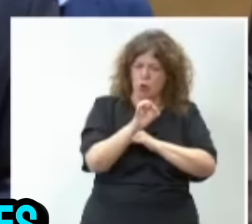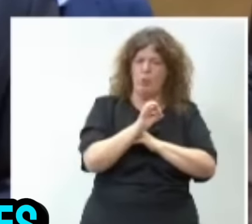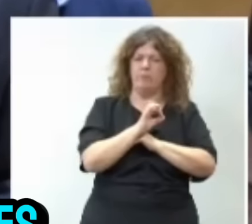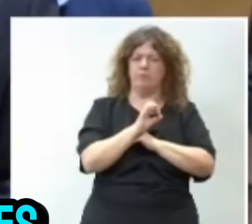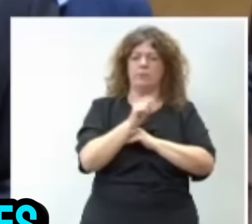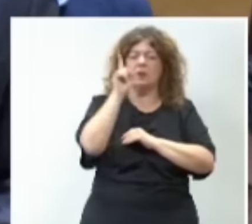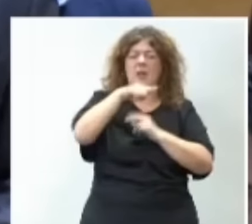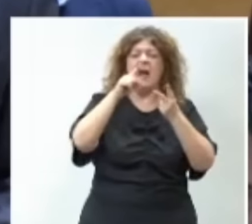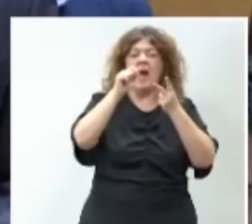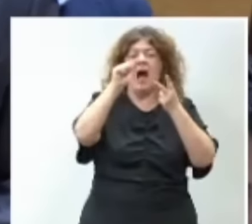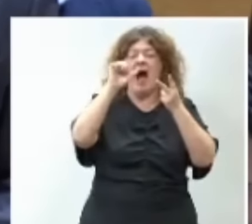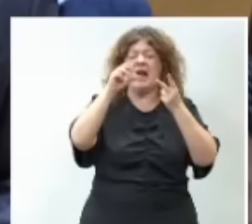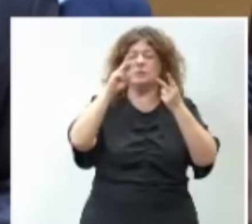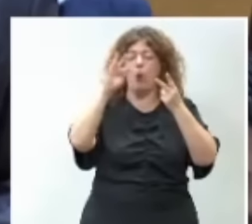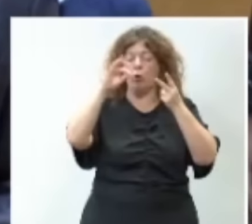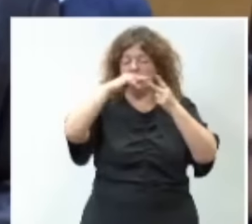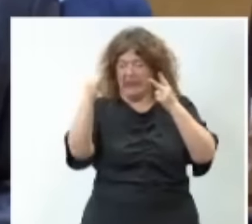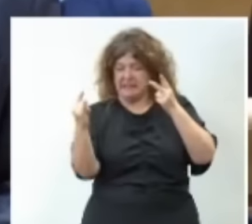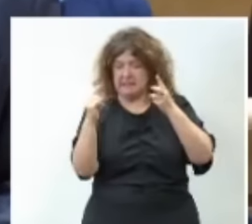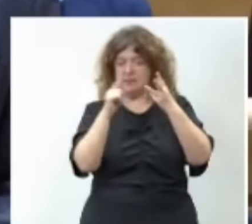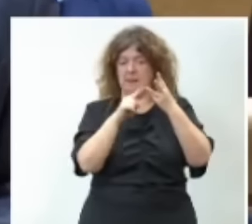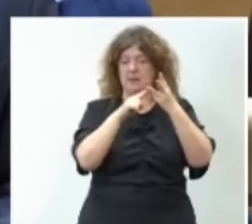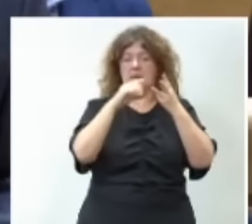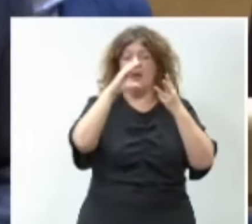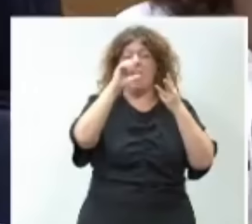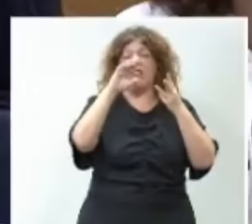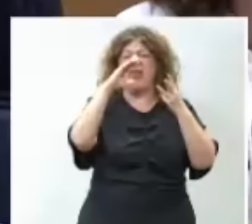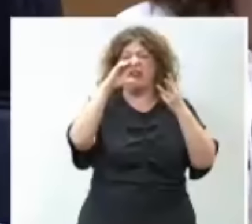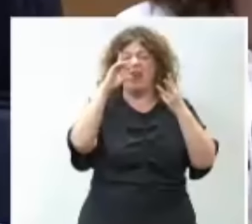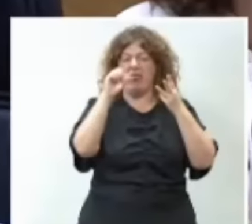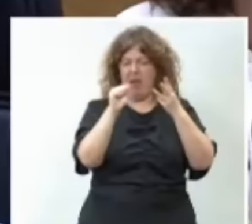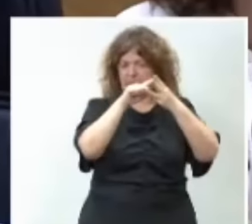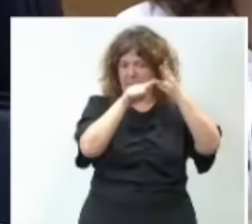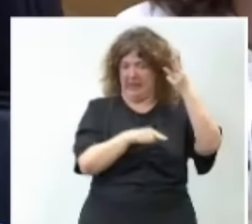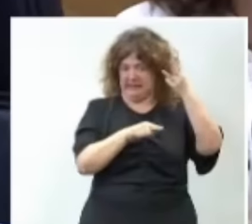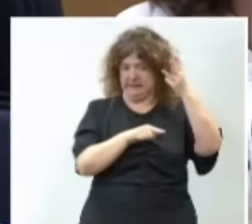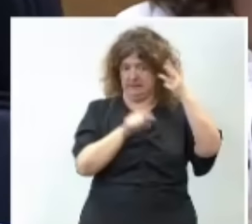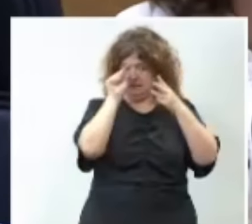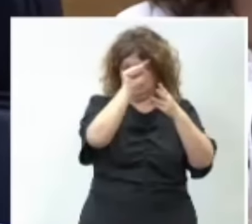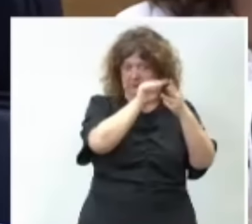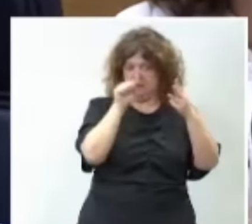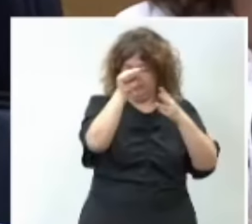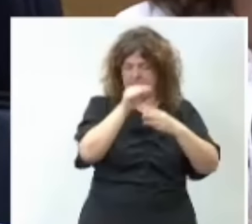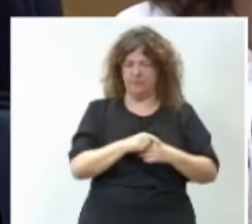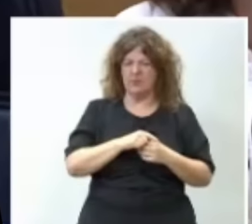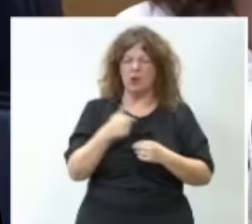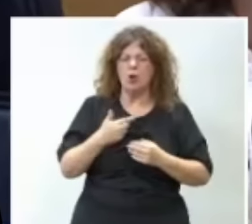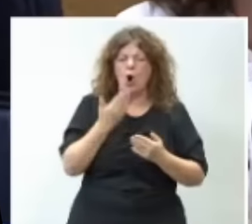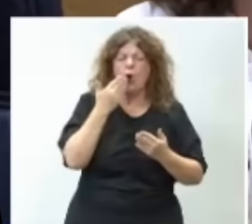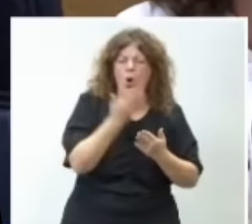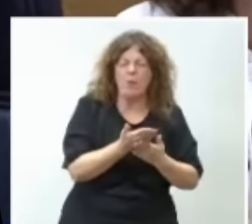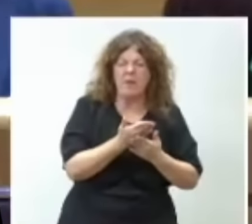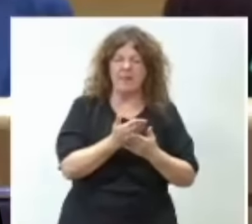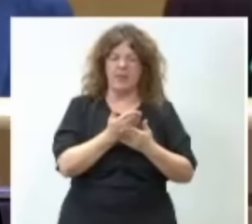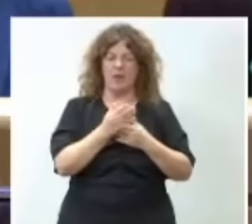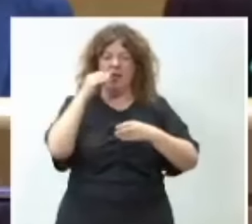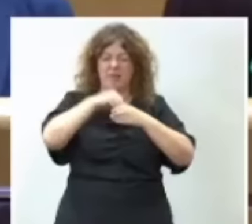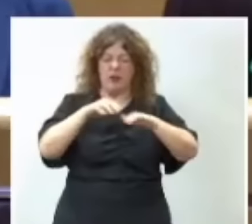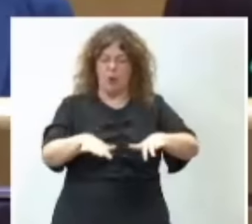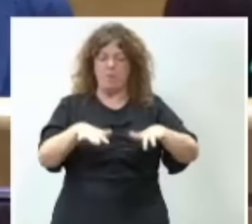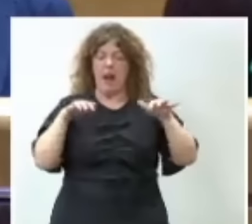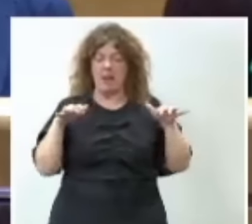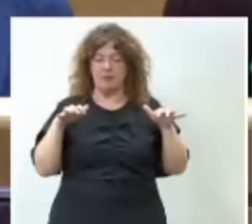en Aspontes y concretamente en Cerceda. Y yo le pediría a usted, en sede parlamentaria,